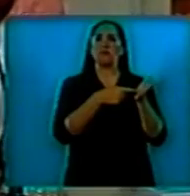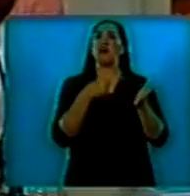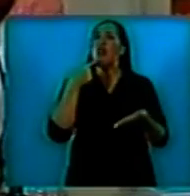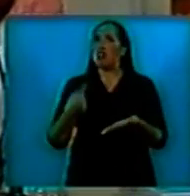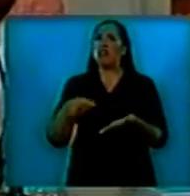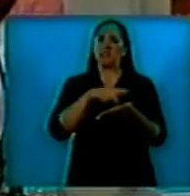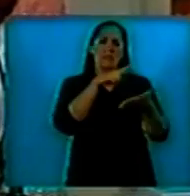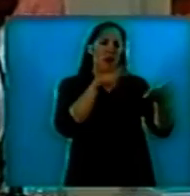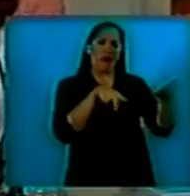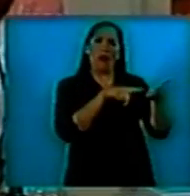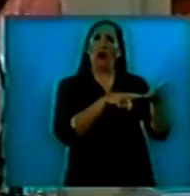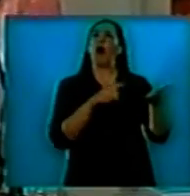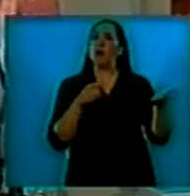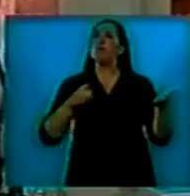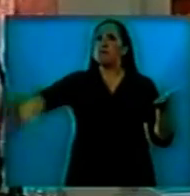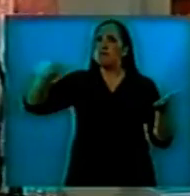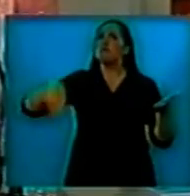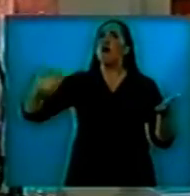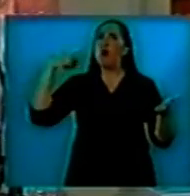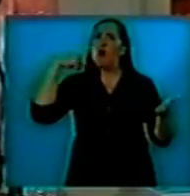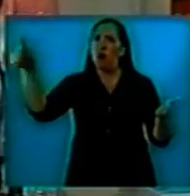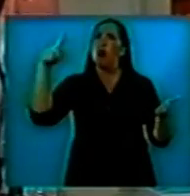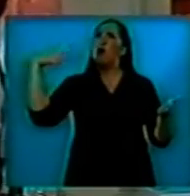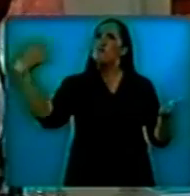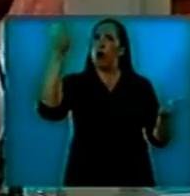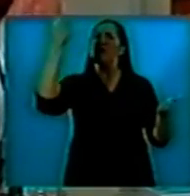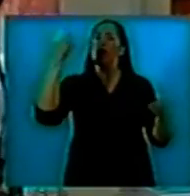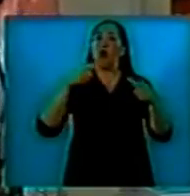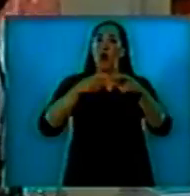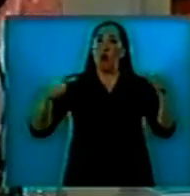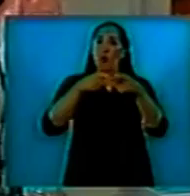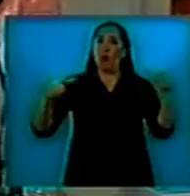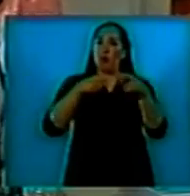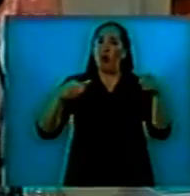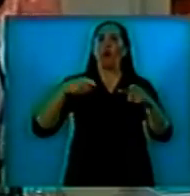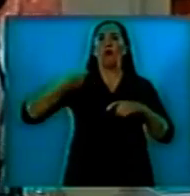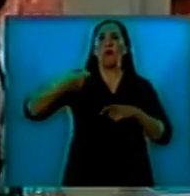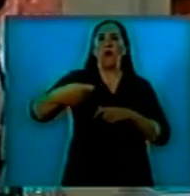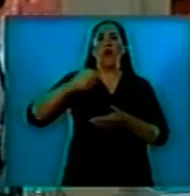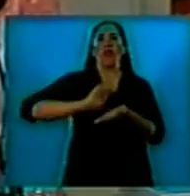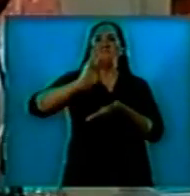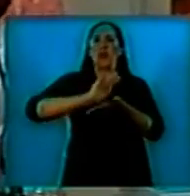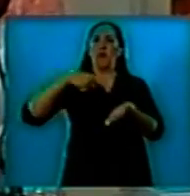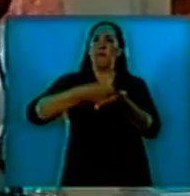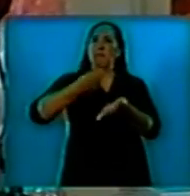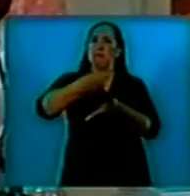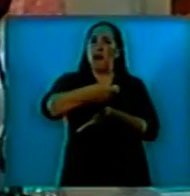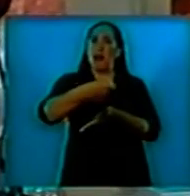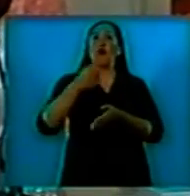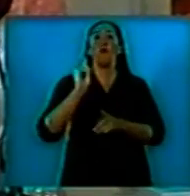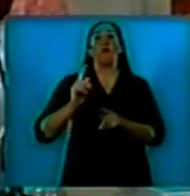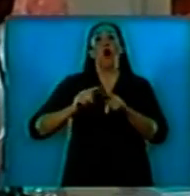finalmente lo lograron. Los bonos reestructurados de Argentina al